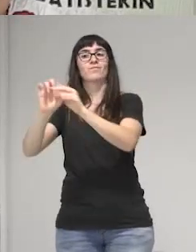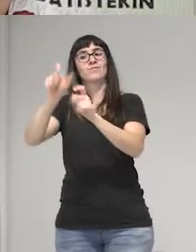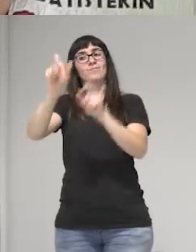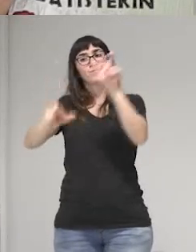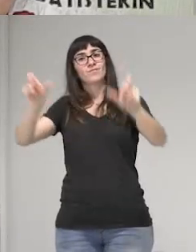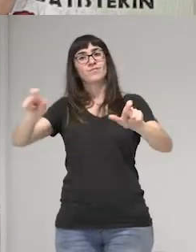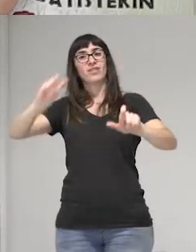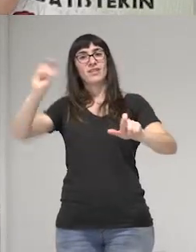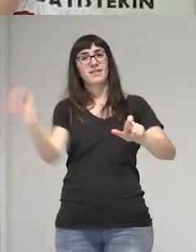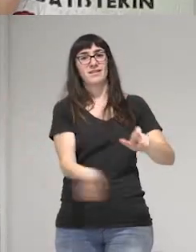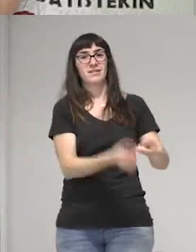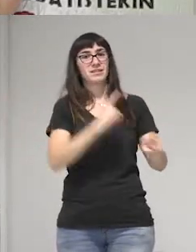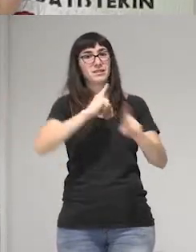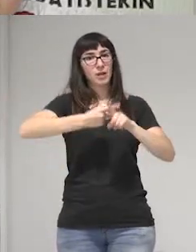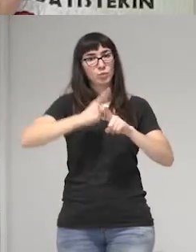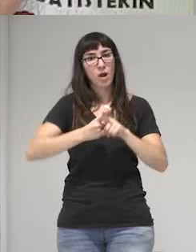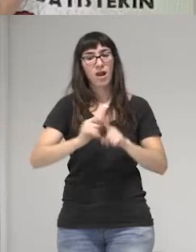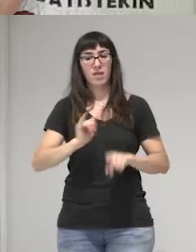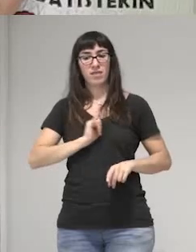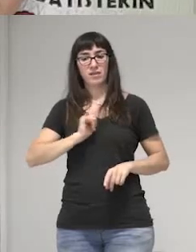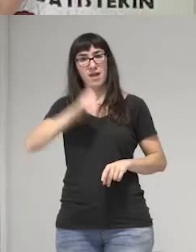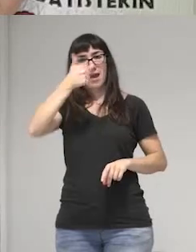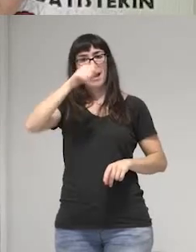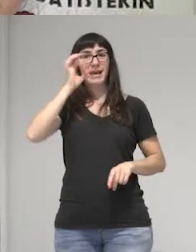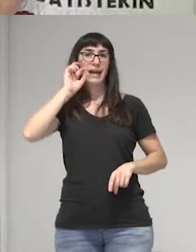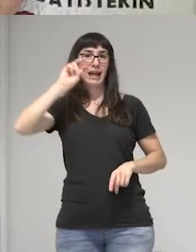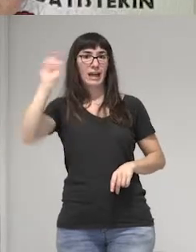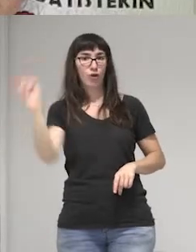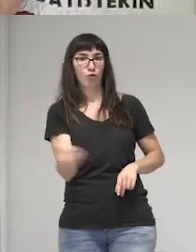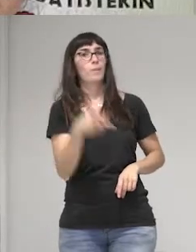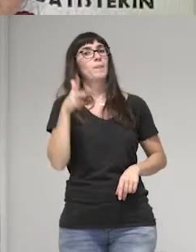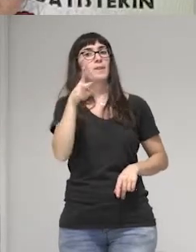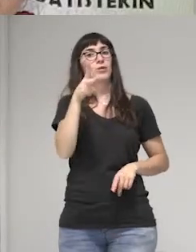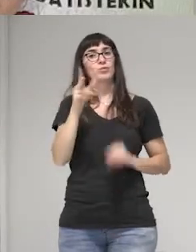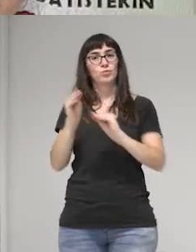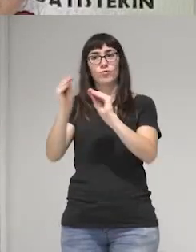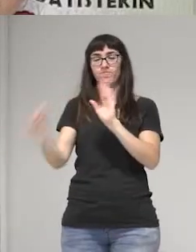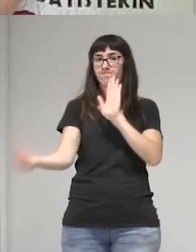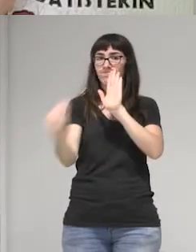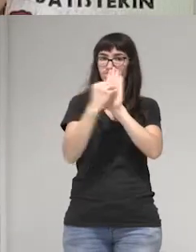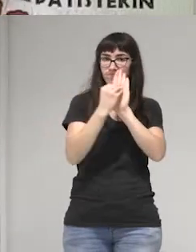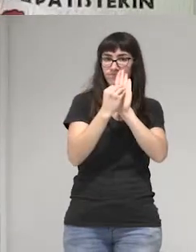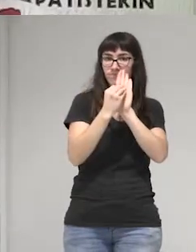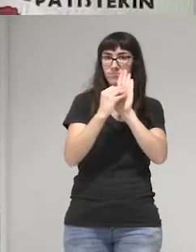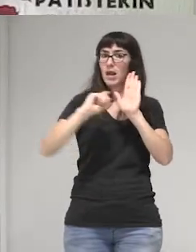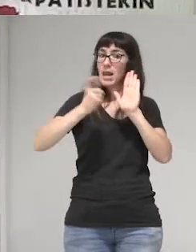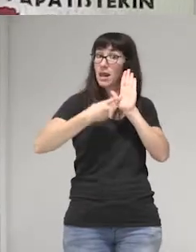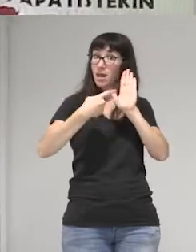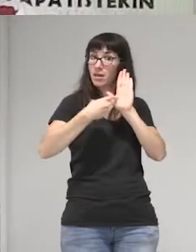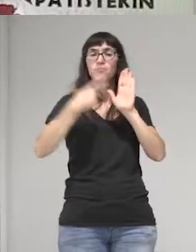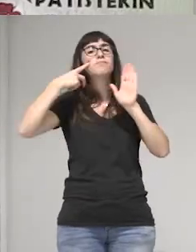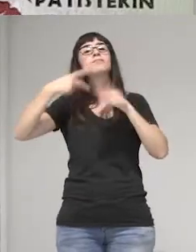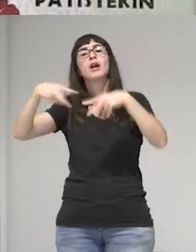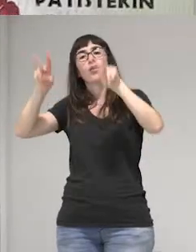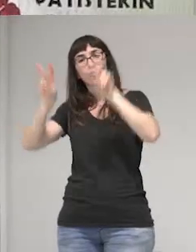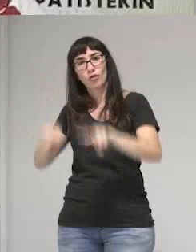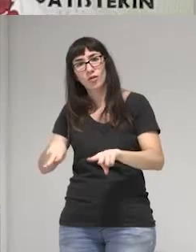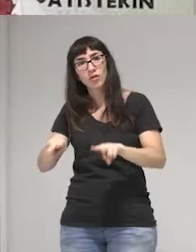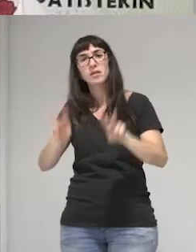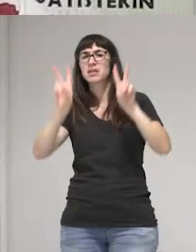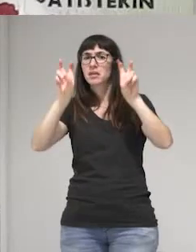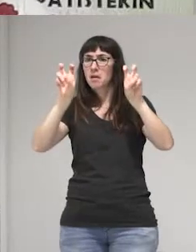diversidad sexual y la identidad de género. Y leyes que reconozcan y que permitan hablar